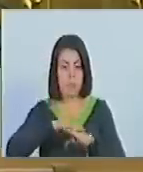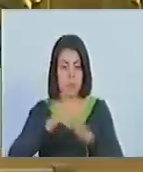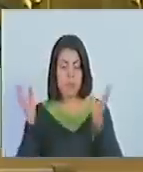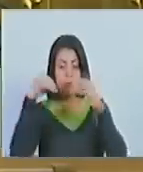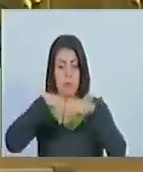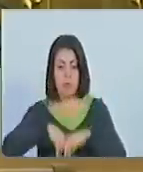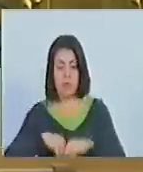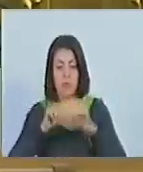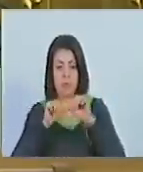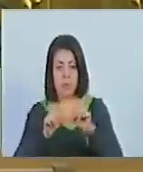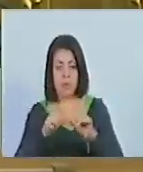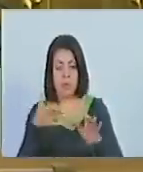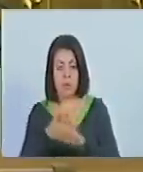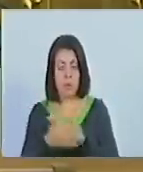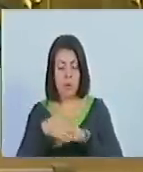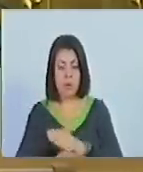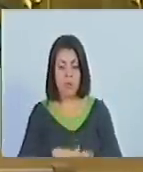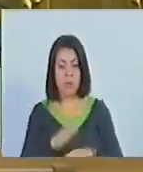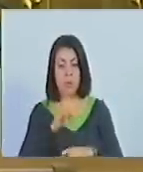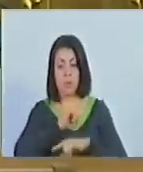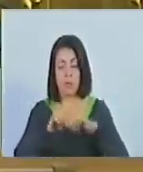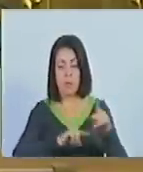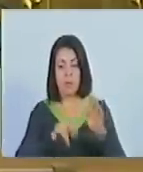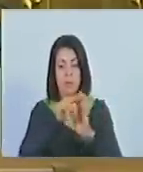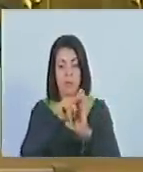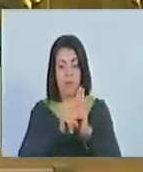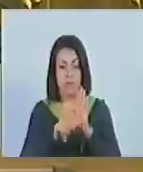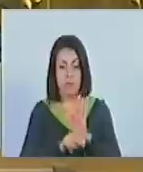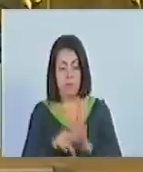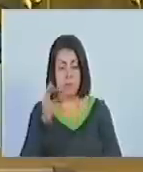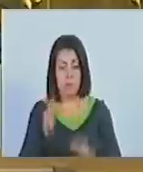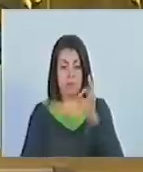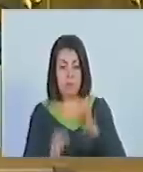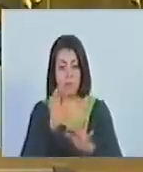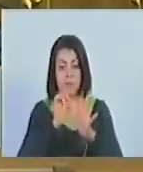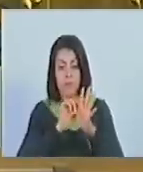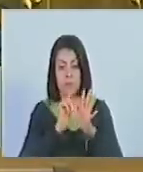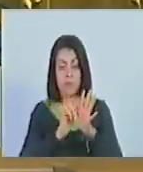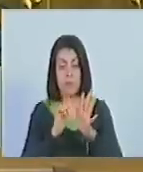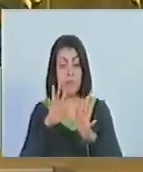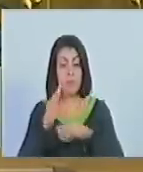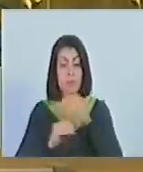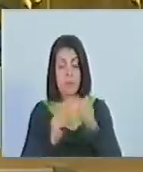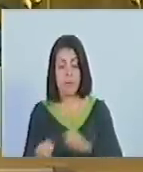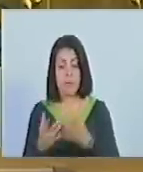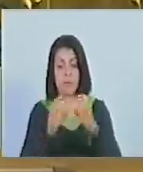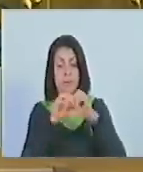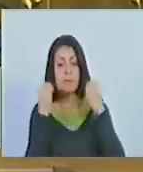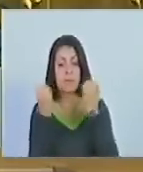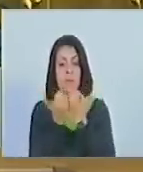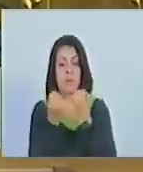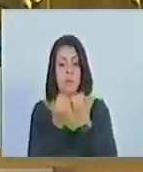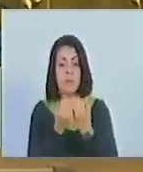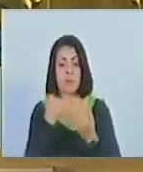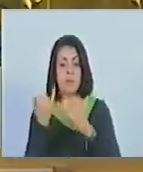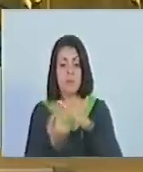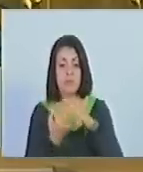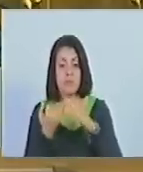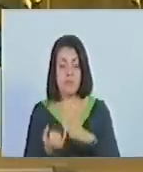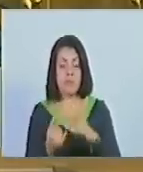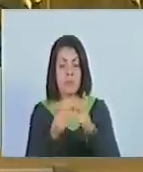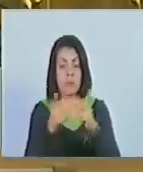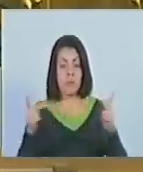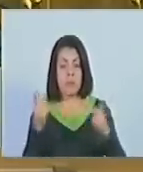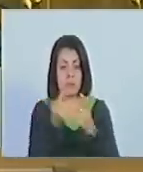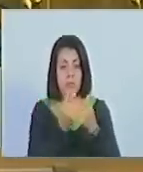acuerdo con lo establecido en el ordenamiento jurídico. Cinco. Los aportados por los órganos y entes del poder público para el